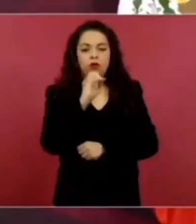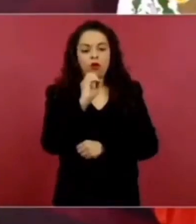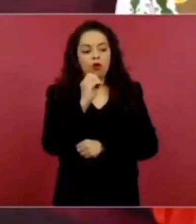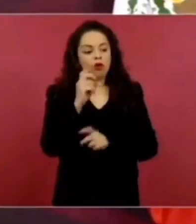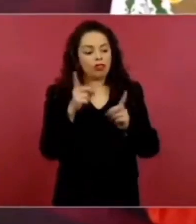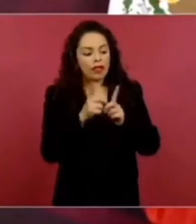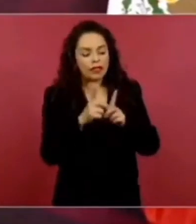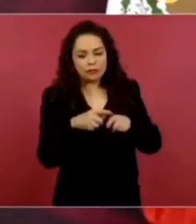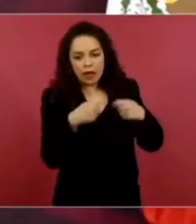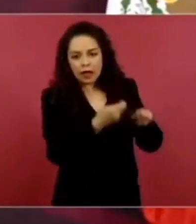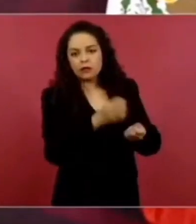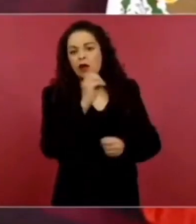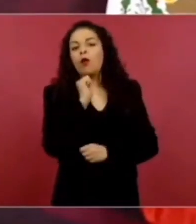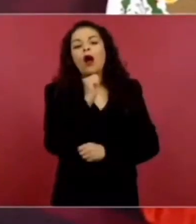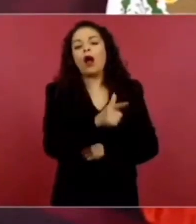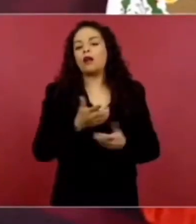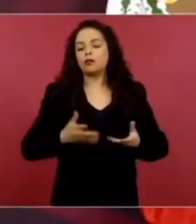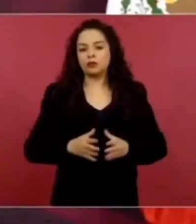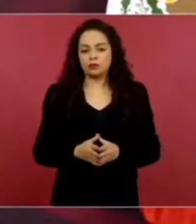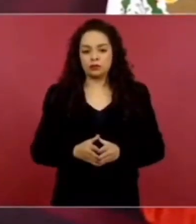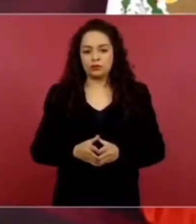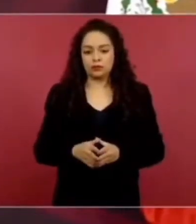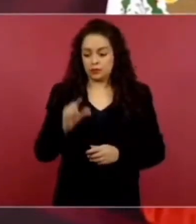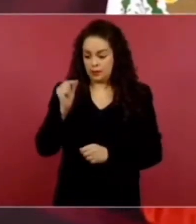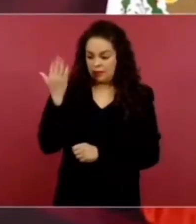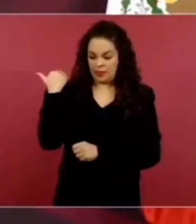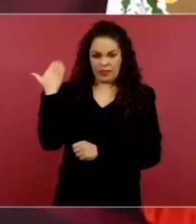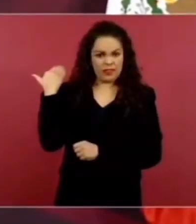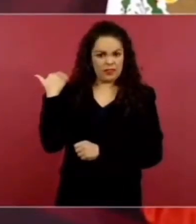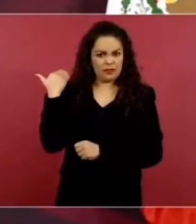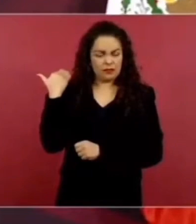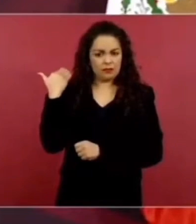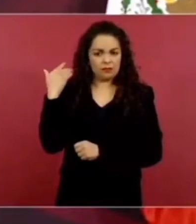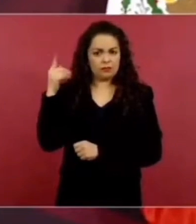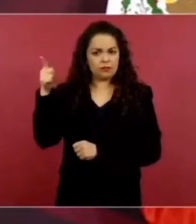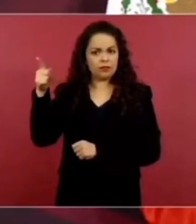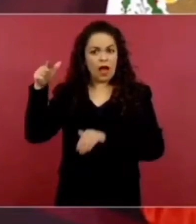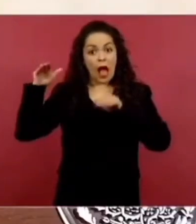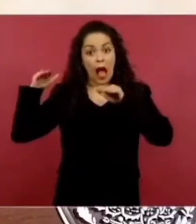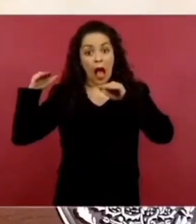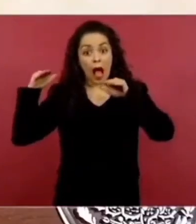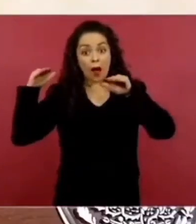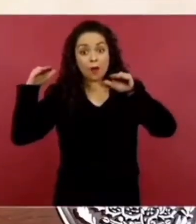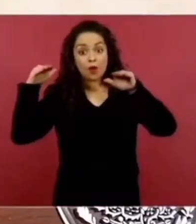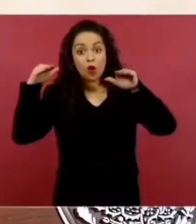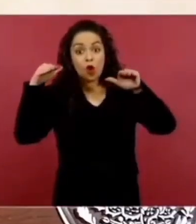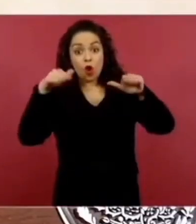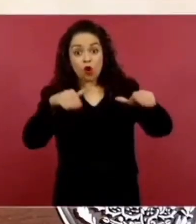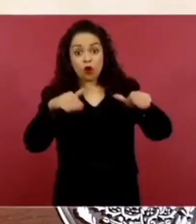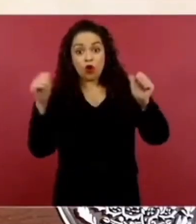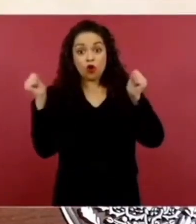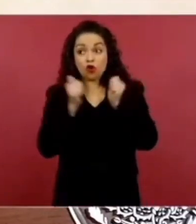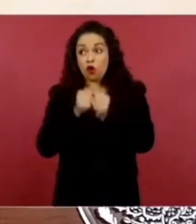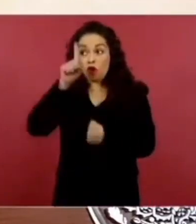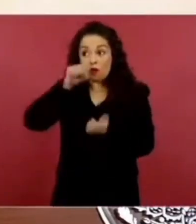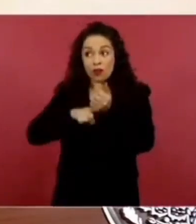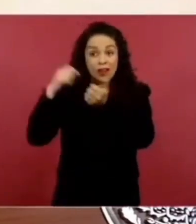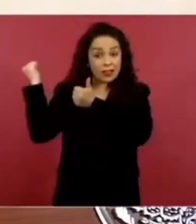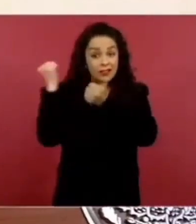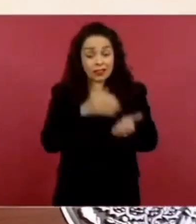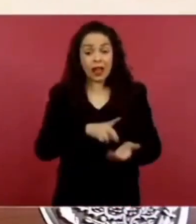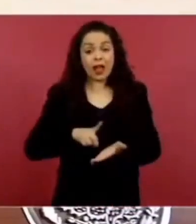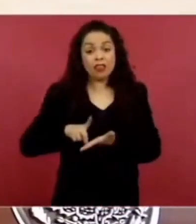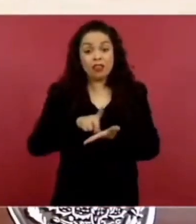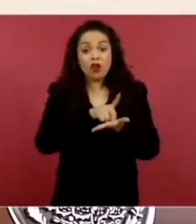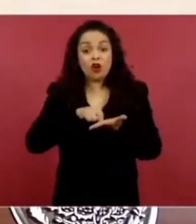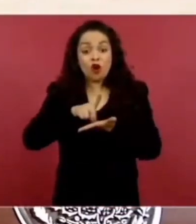llegaba un avión con droga y había una base social que protegía a los